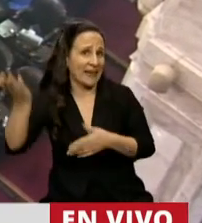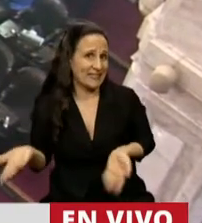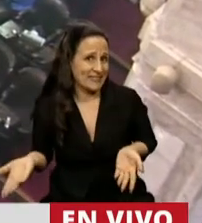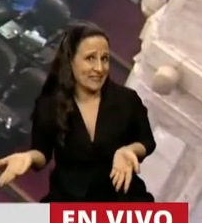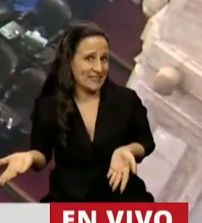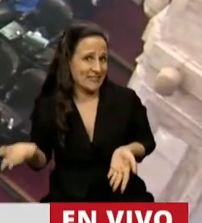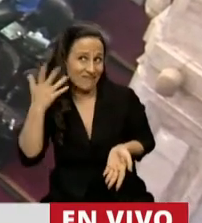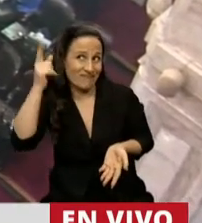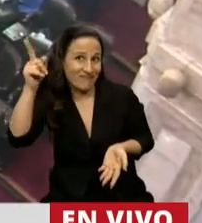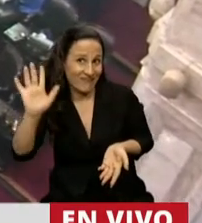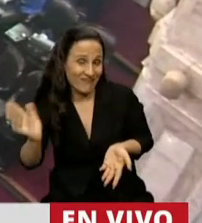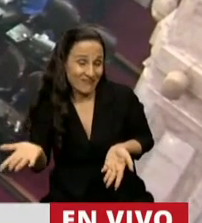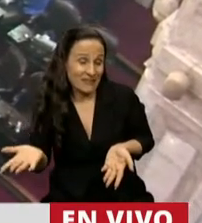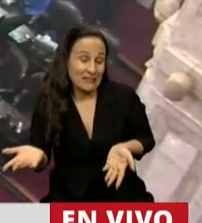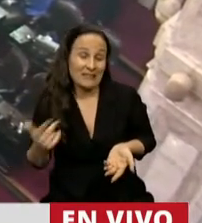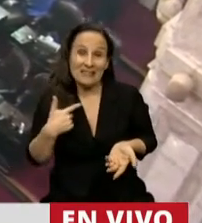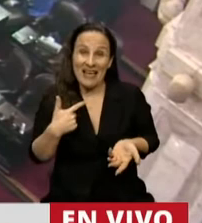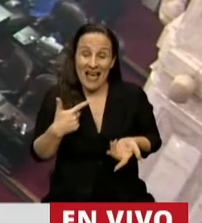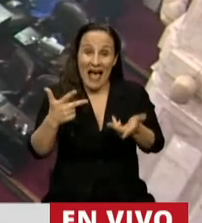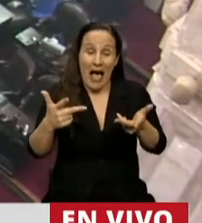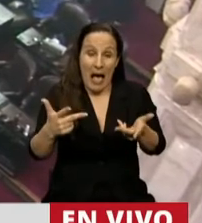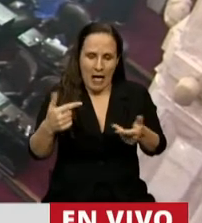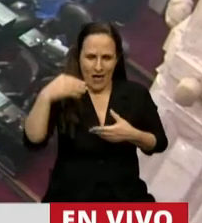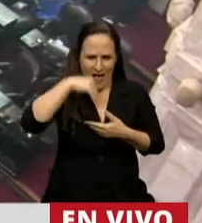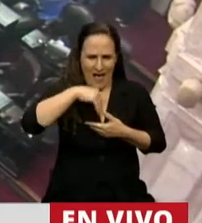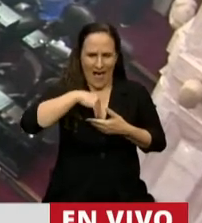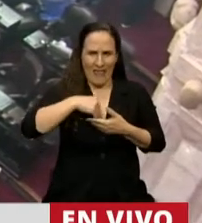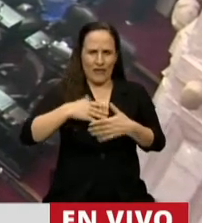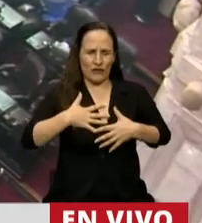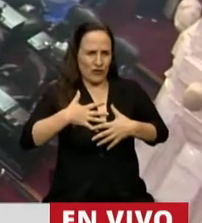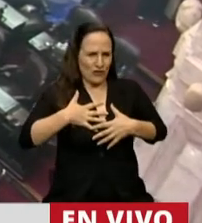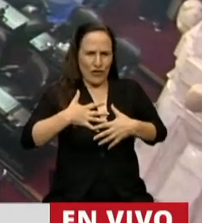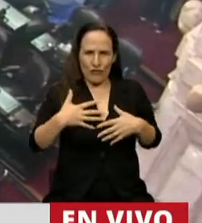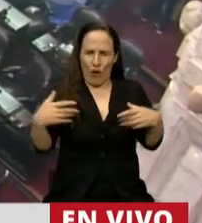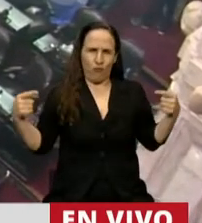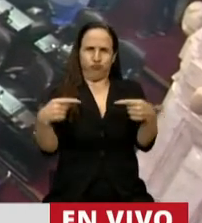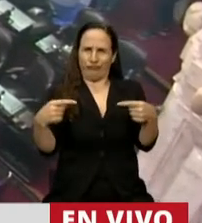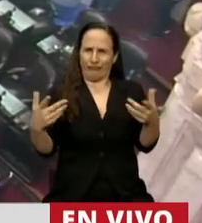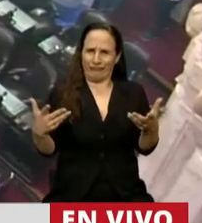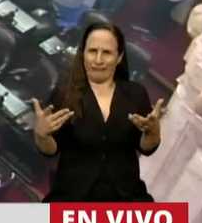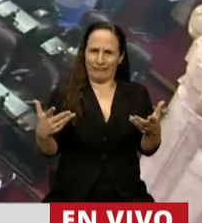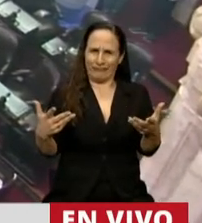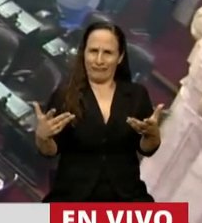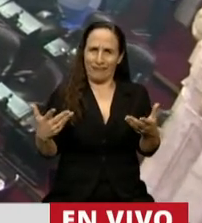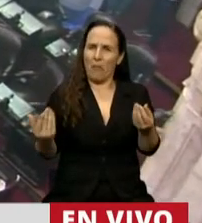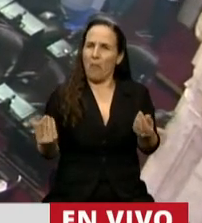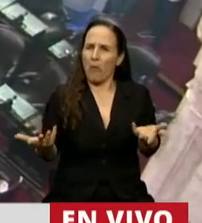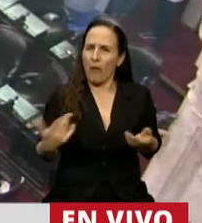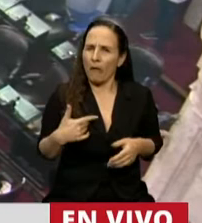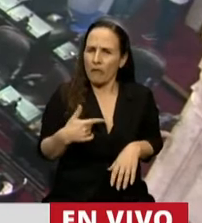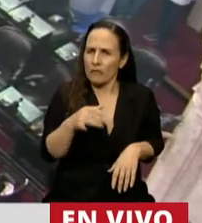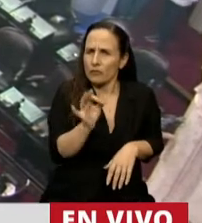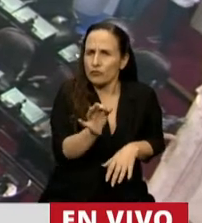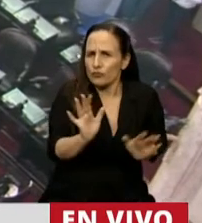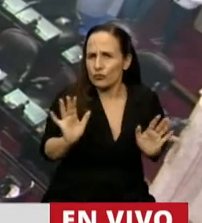para entender esta contradicción que siento. Porque por un lado sé que es